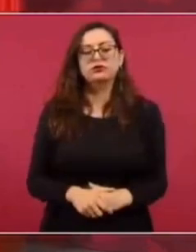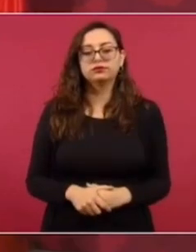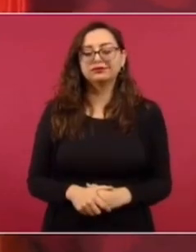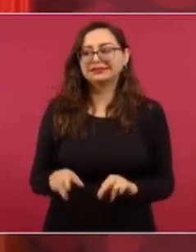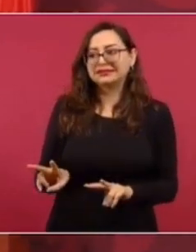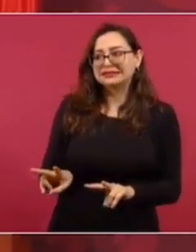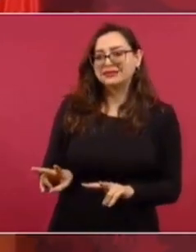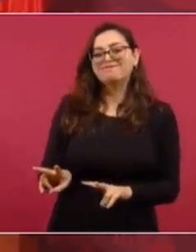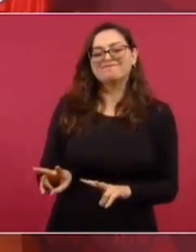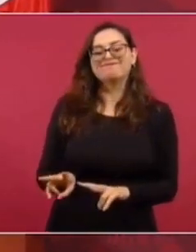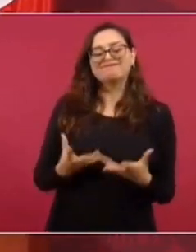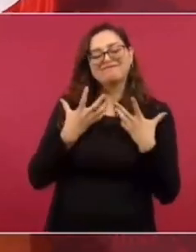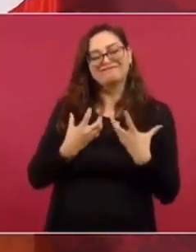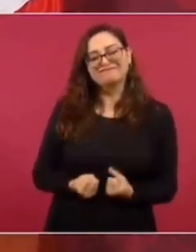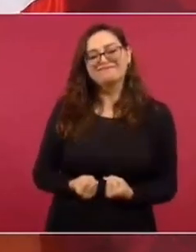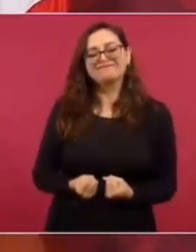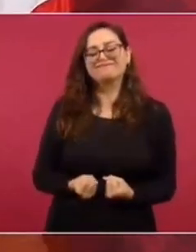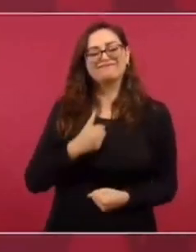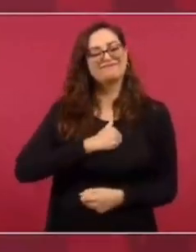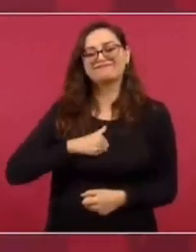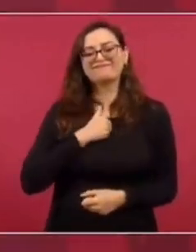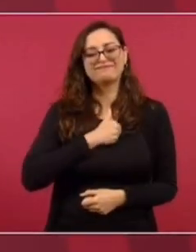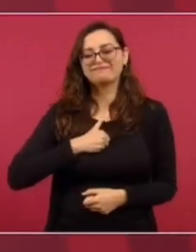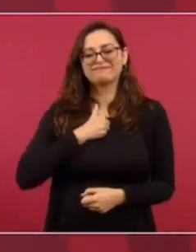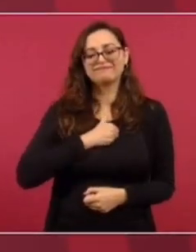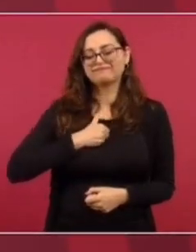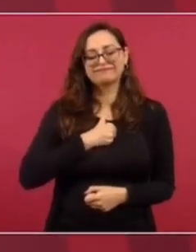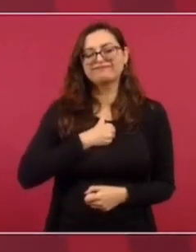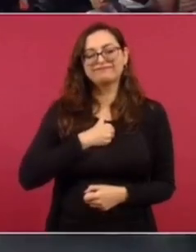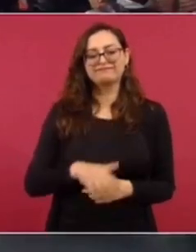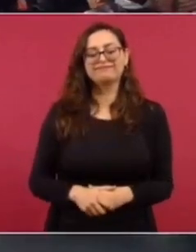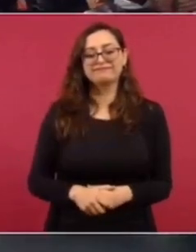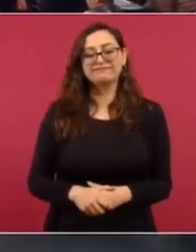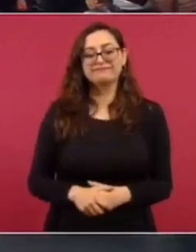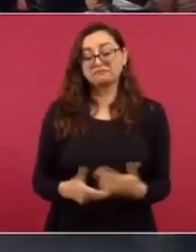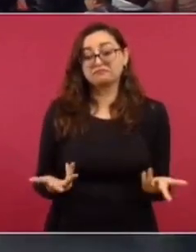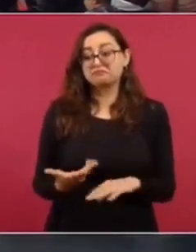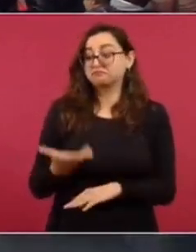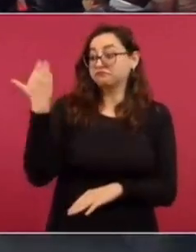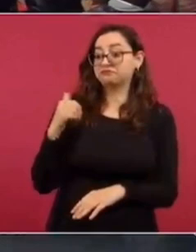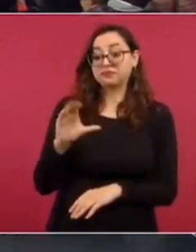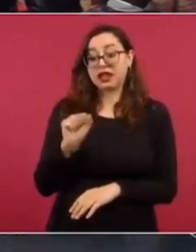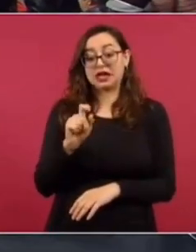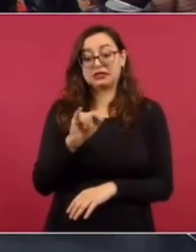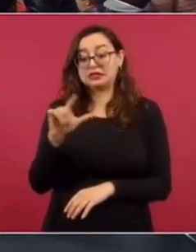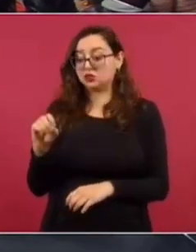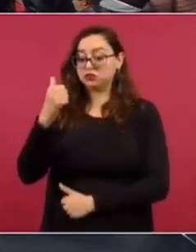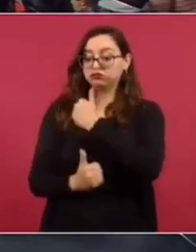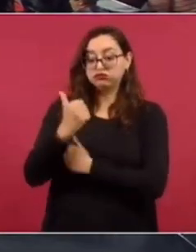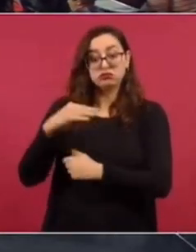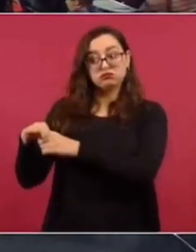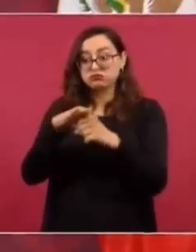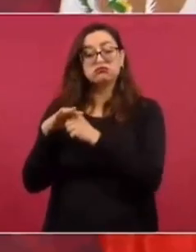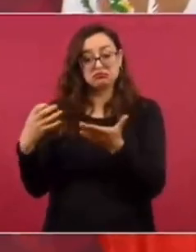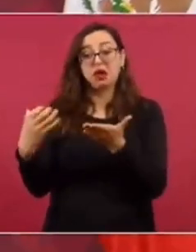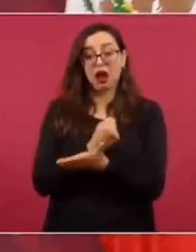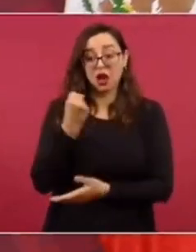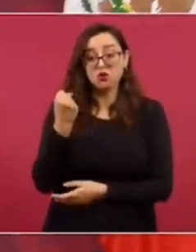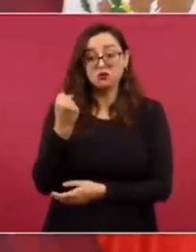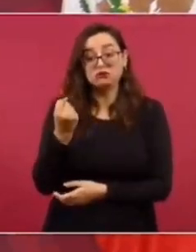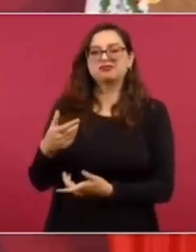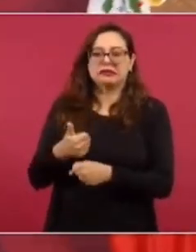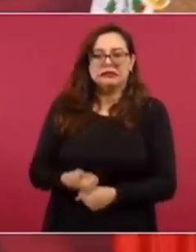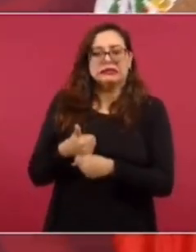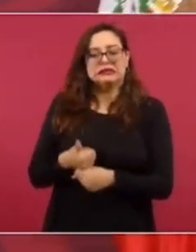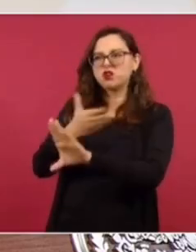sucedió, porque desde que ganó legal, legítimamente, Pedro Castillo, fue víctima